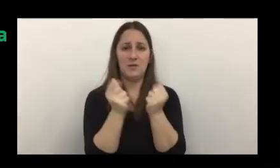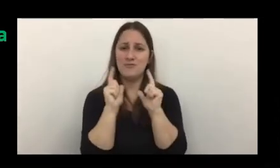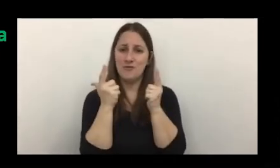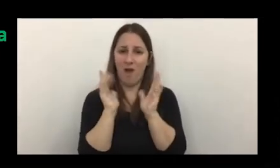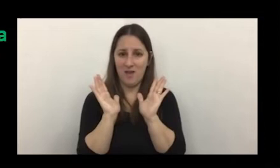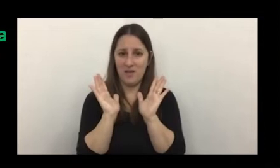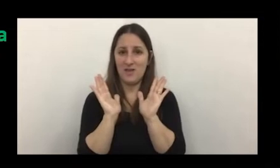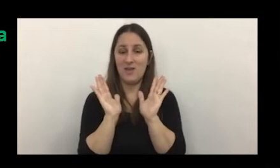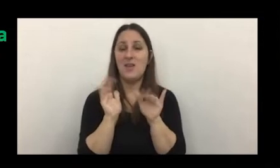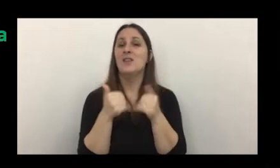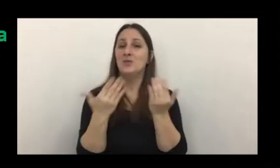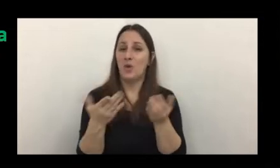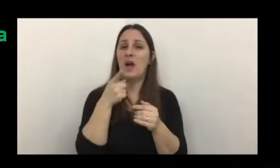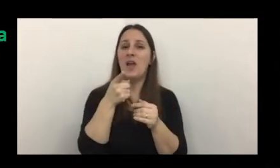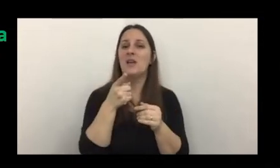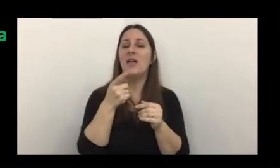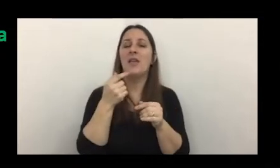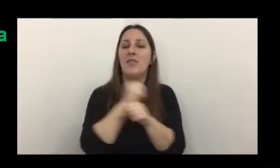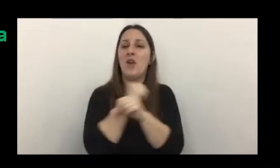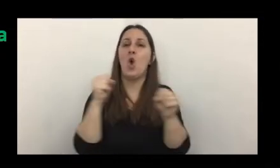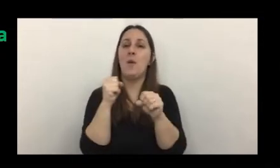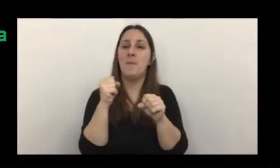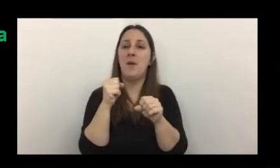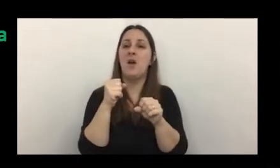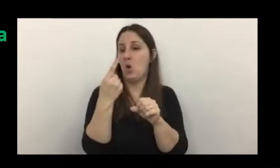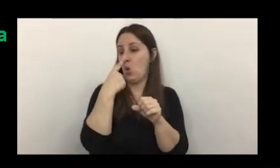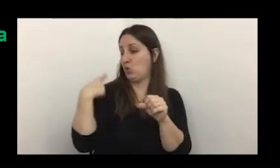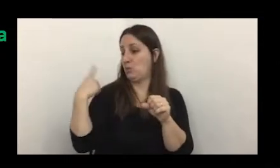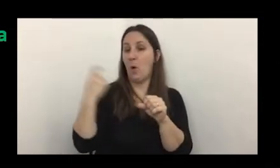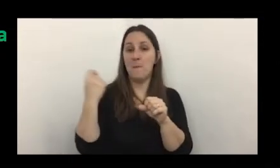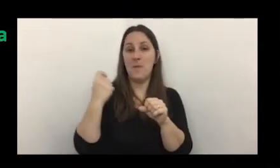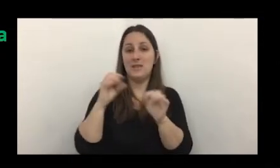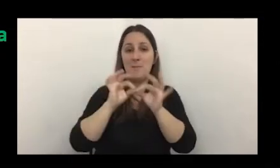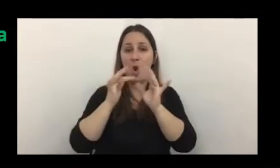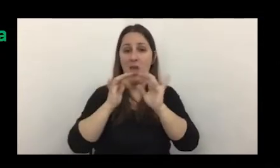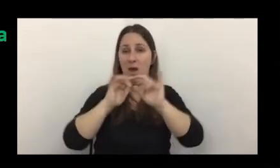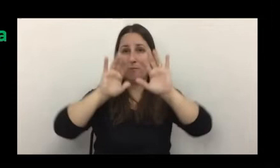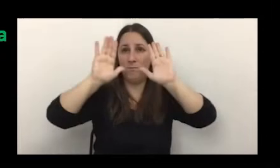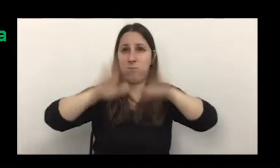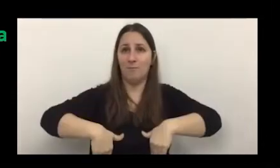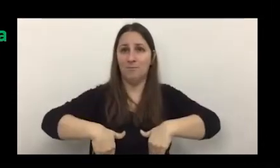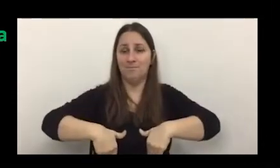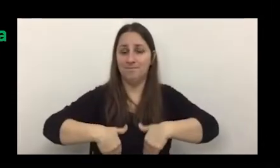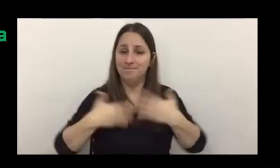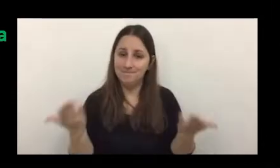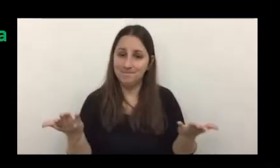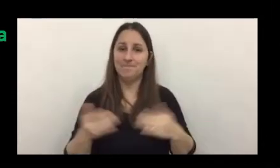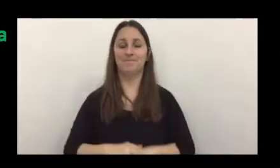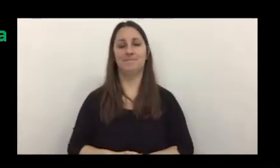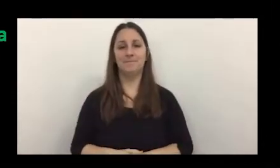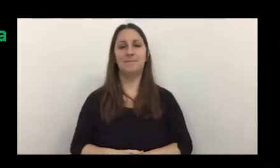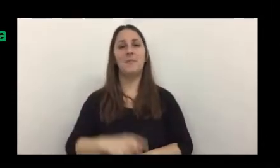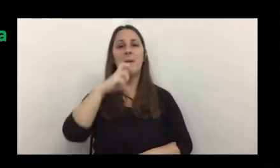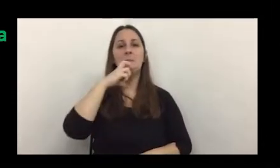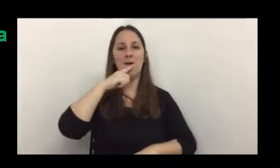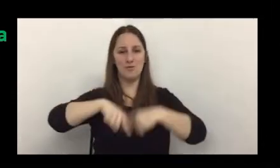la caída abrumadora que tiene en los últimos meses cualquier criptomoneda entonces para